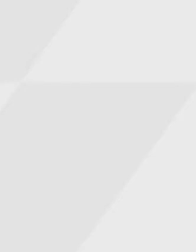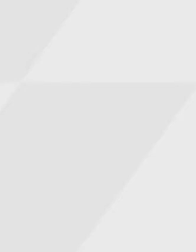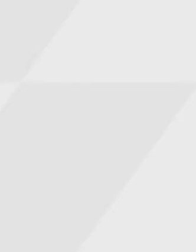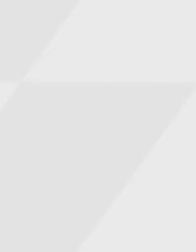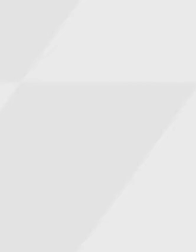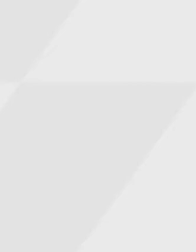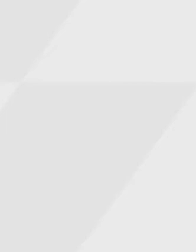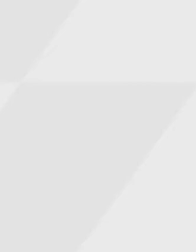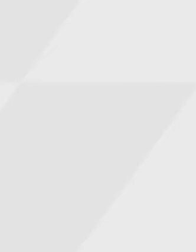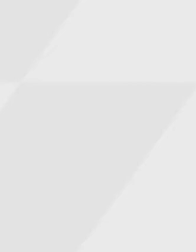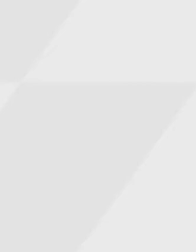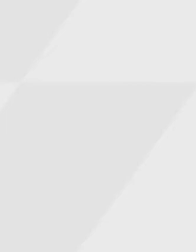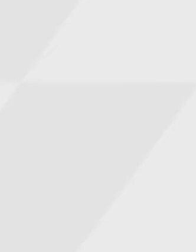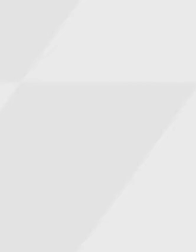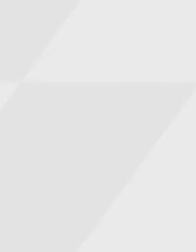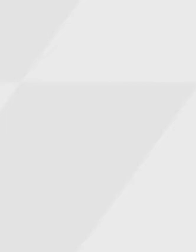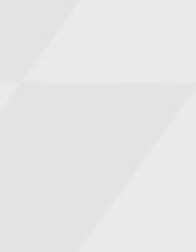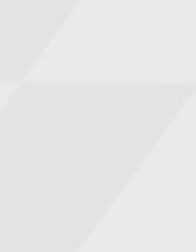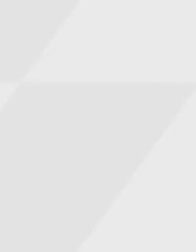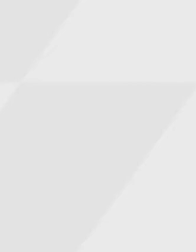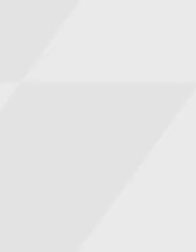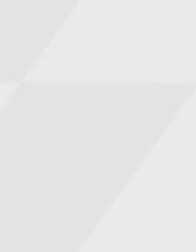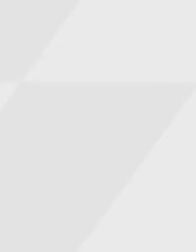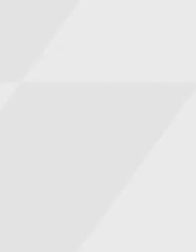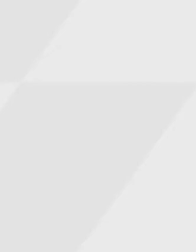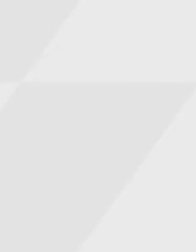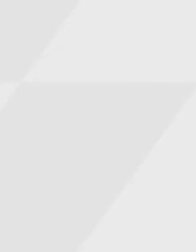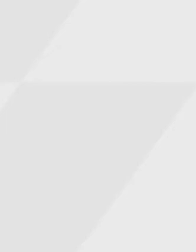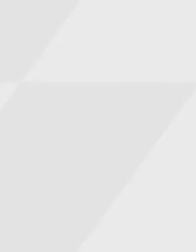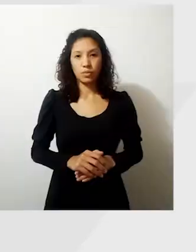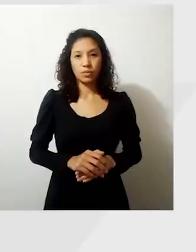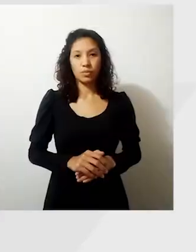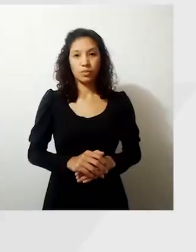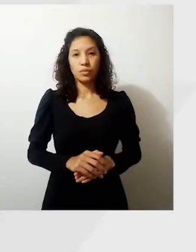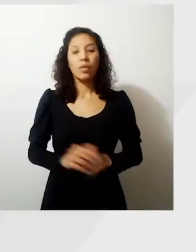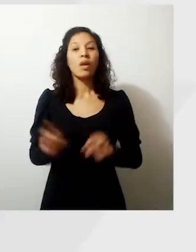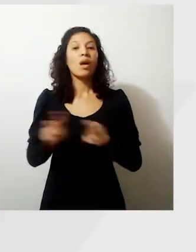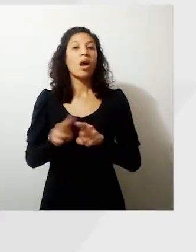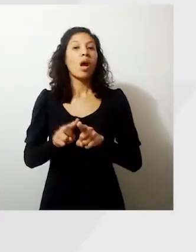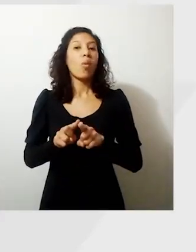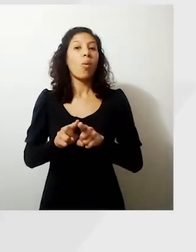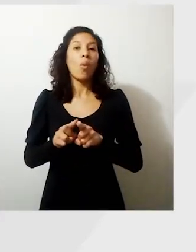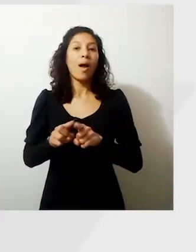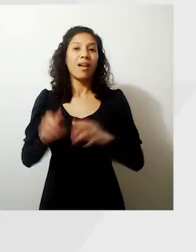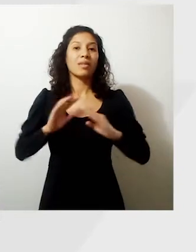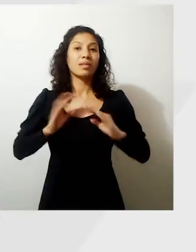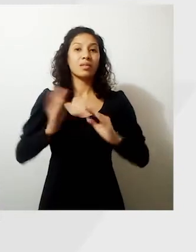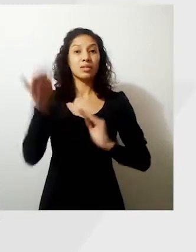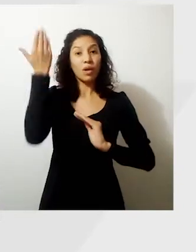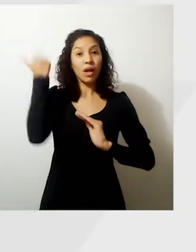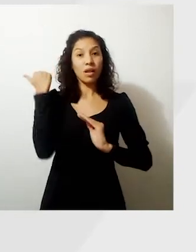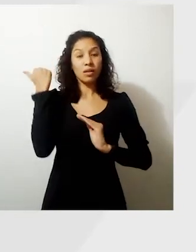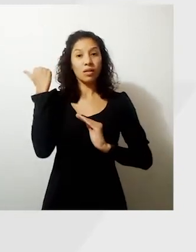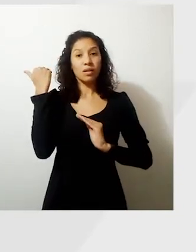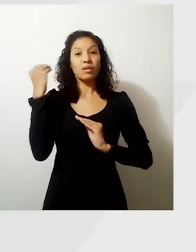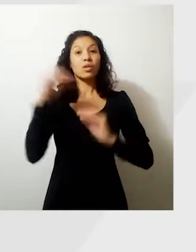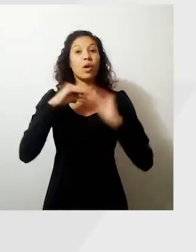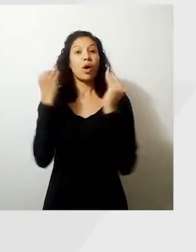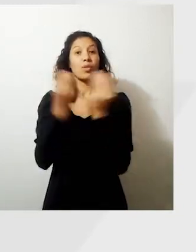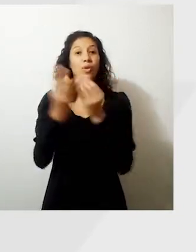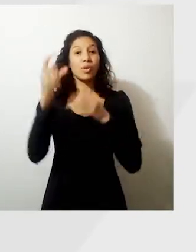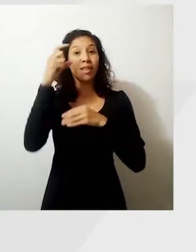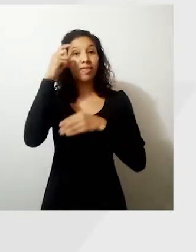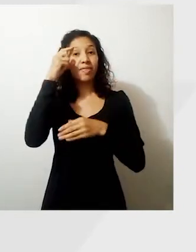sentadilla, extendiendo bien los brazos y subiendo. De la misma manera que en los anteriores, vamos a contar